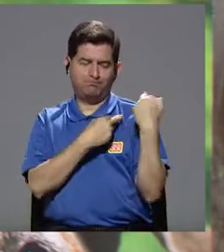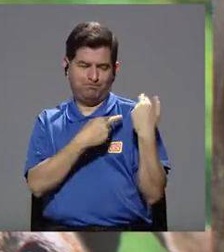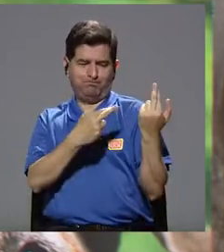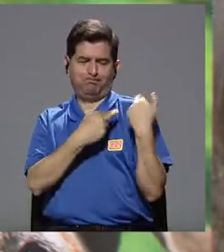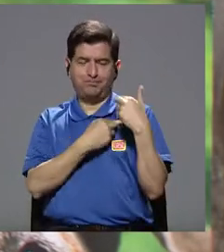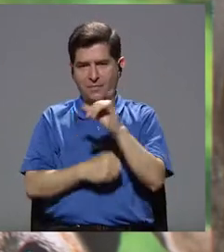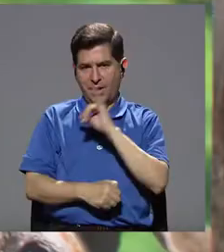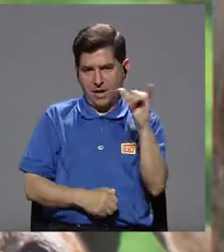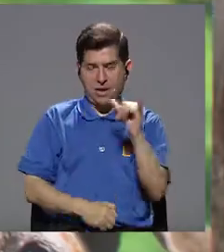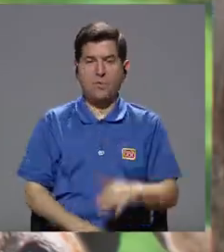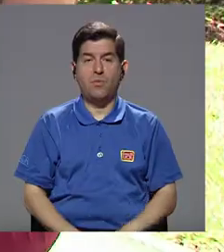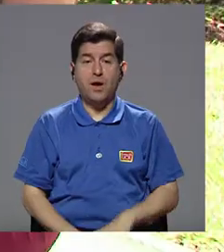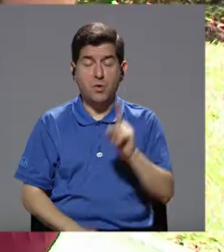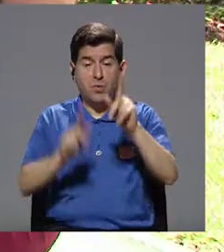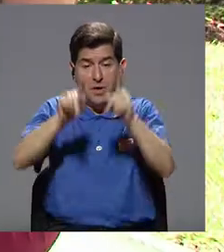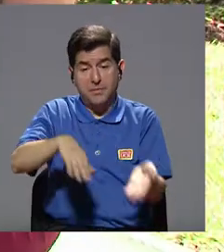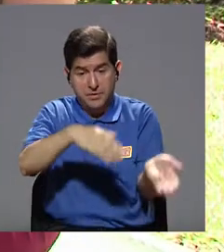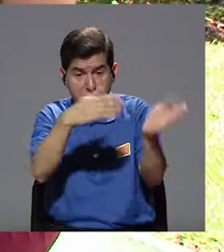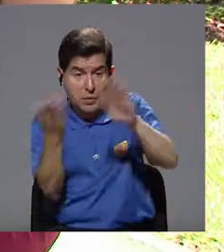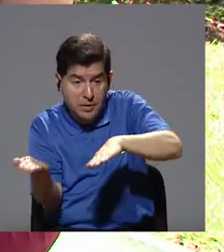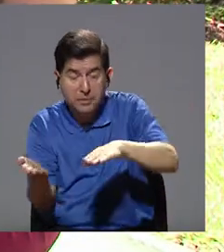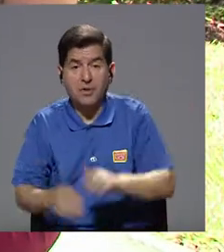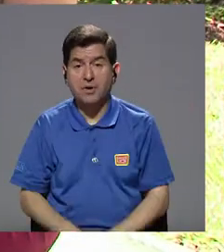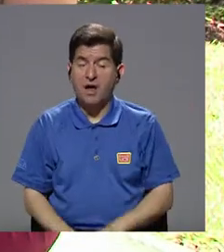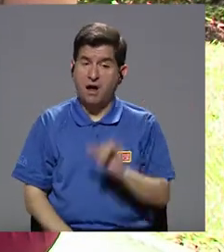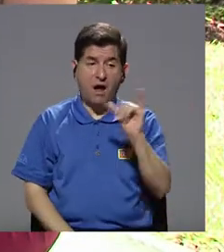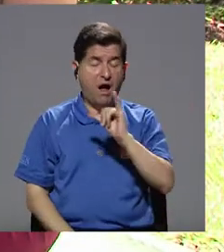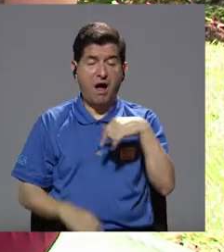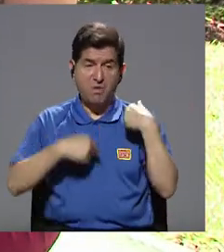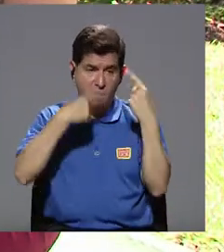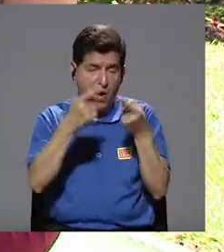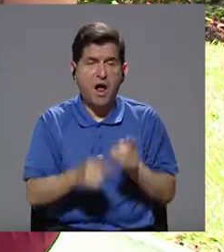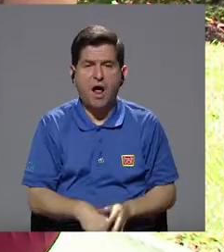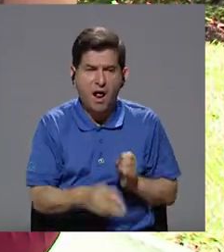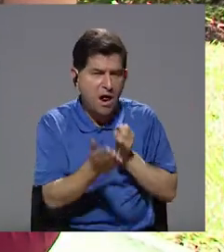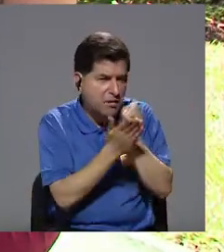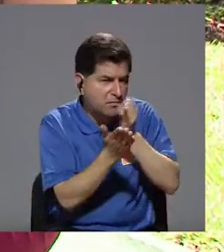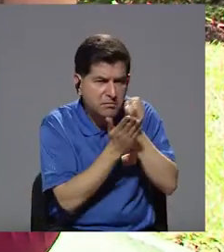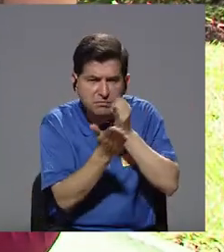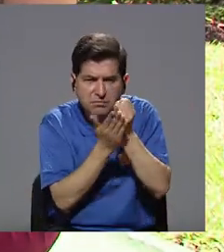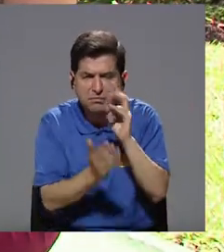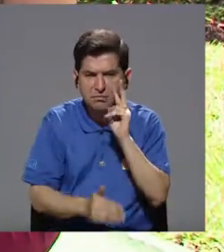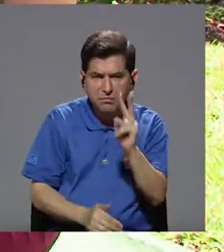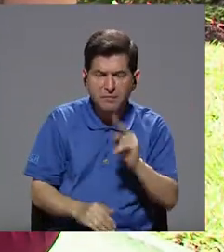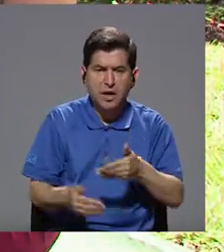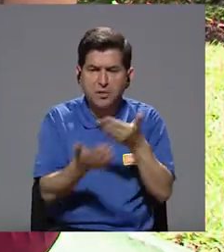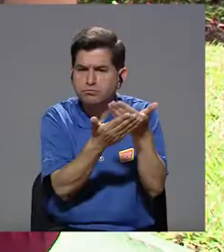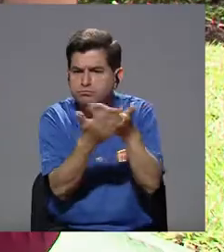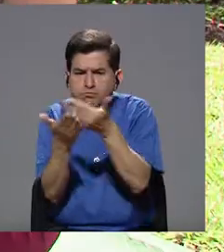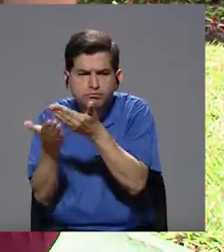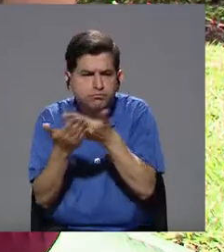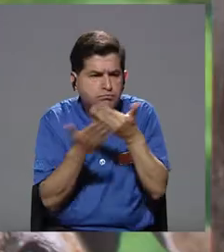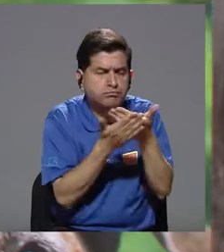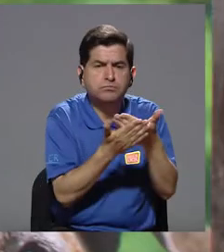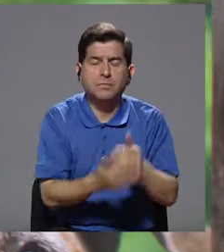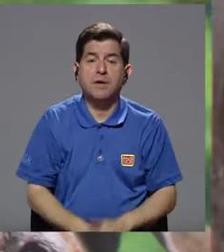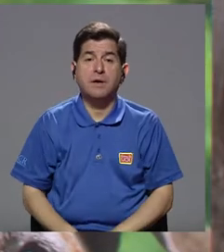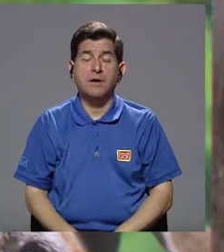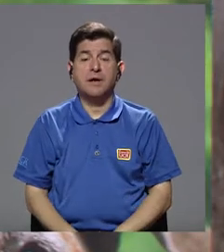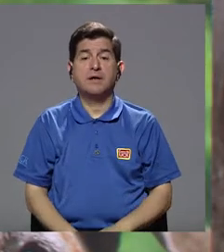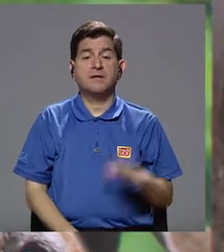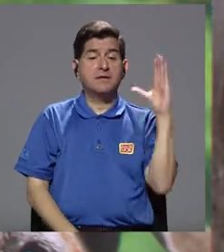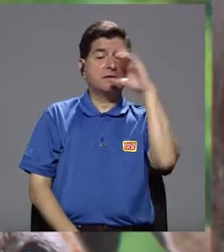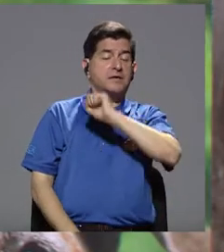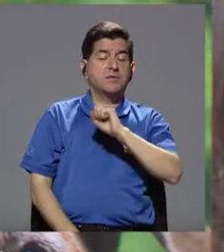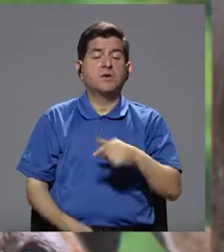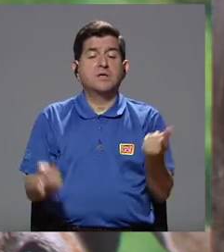corresponde. Igual que si hubiera muerto una persona fallecida, tiene que ir a hacer todas las inspecciones, ver todos los indicios, las pruebas para ver